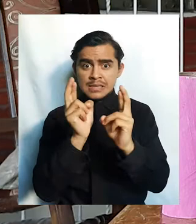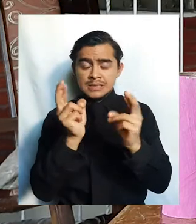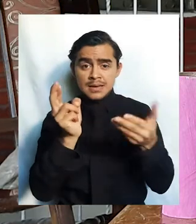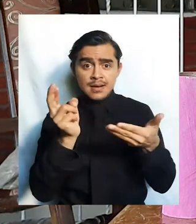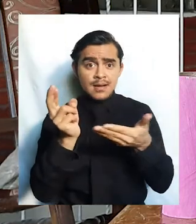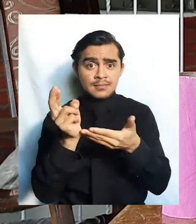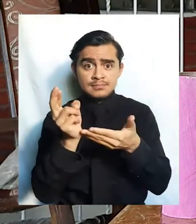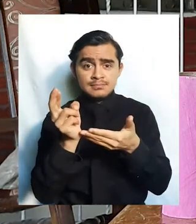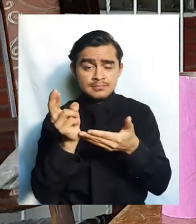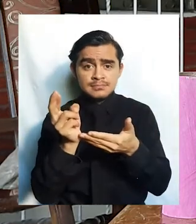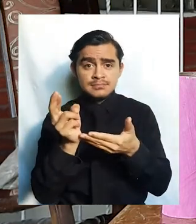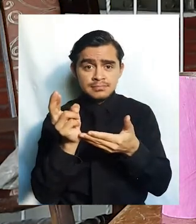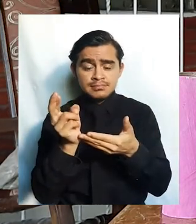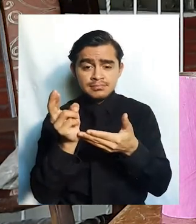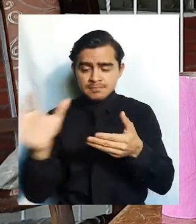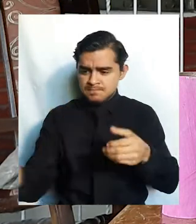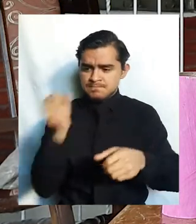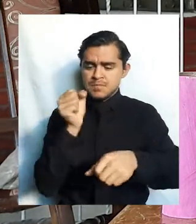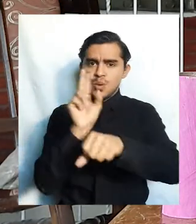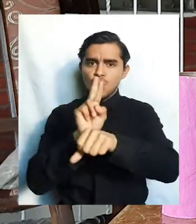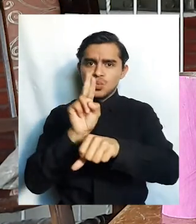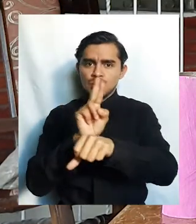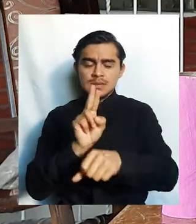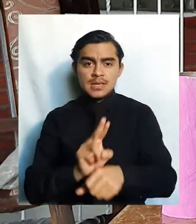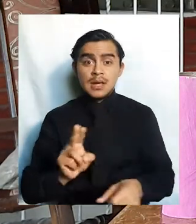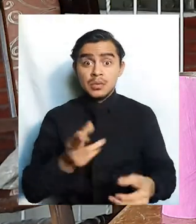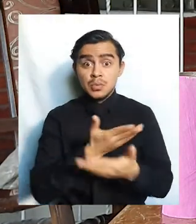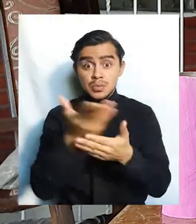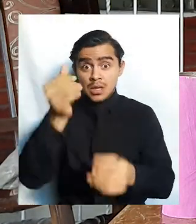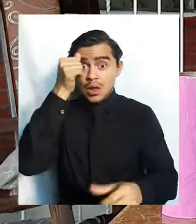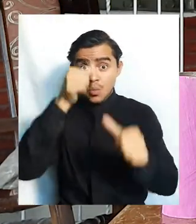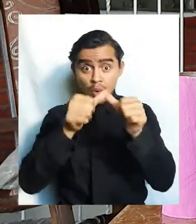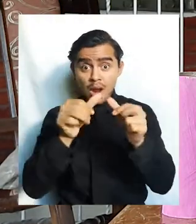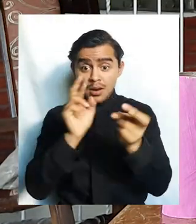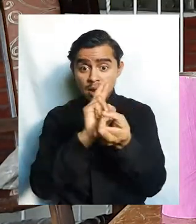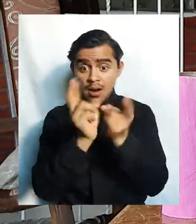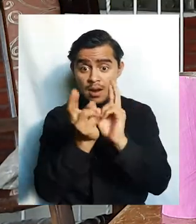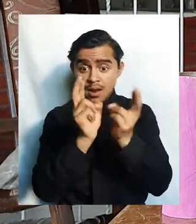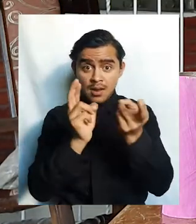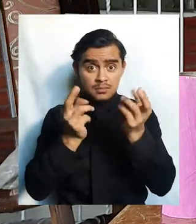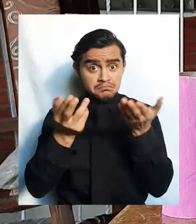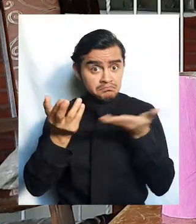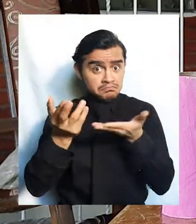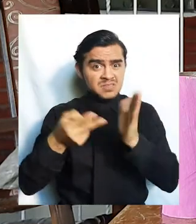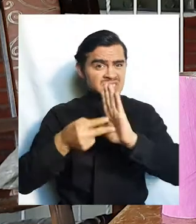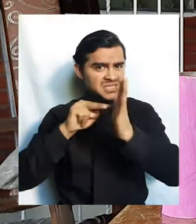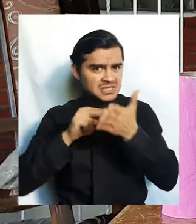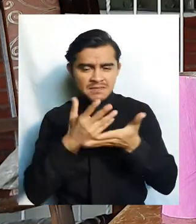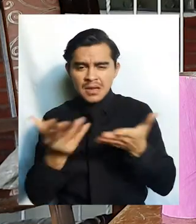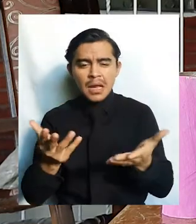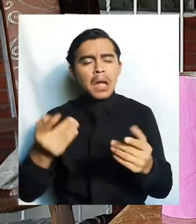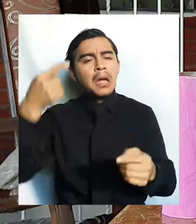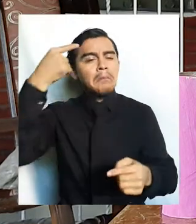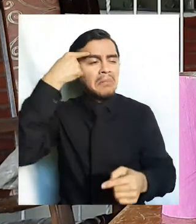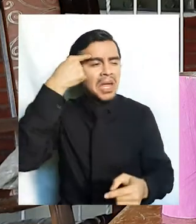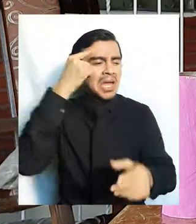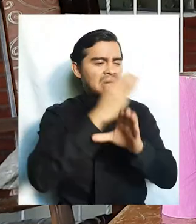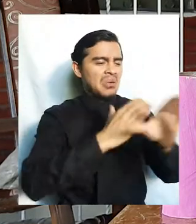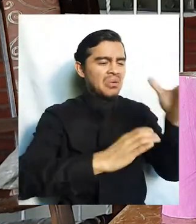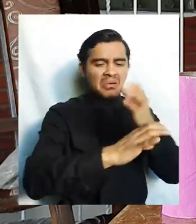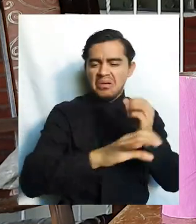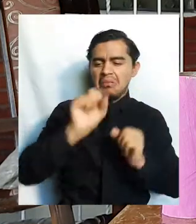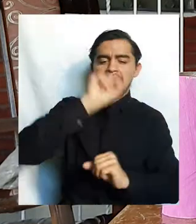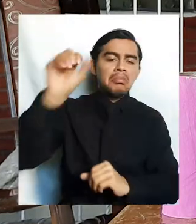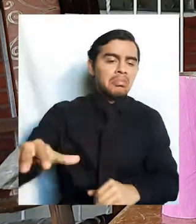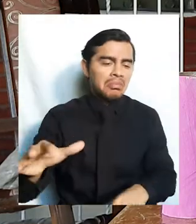cosas para poderlas hacer útiles. Recordemos que reciclar es tomar objetos que nosotros pensamos que ya no podemos utilizar y darles